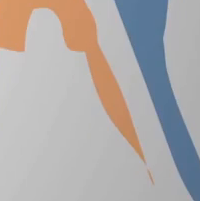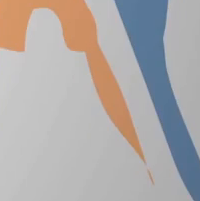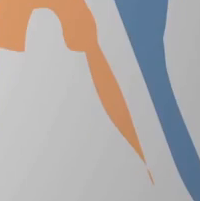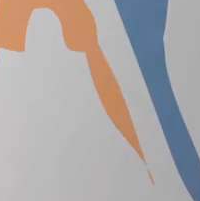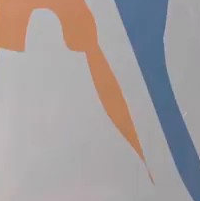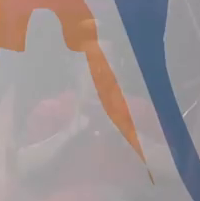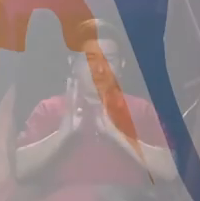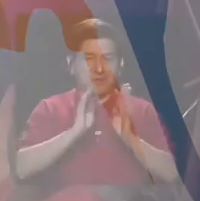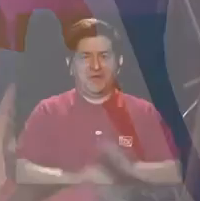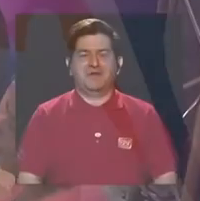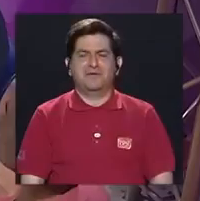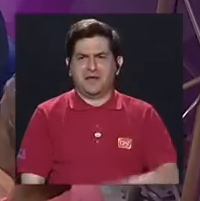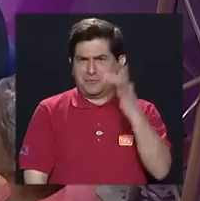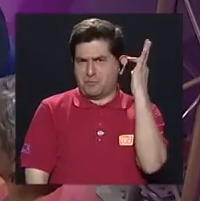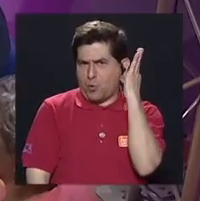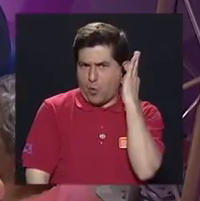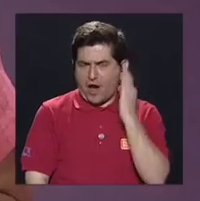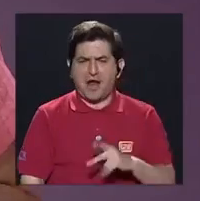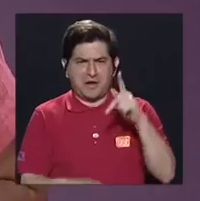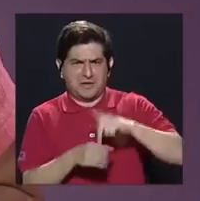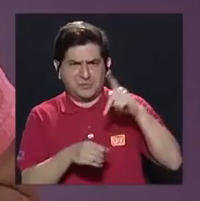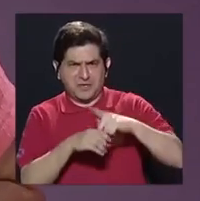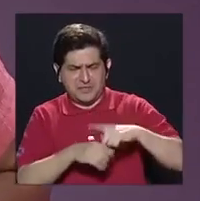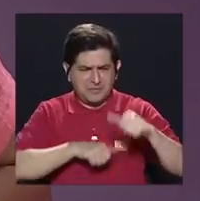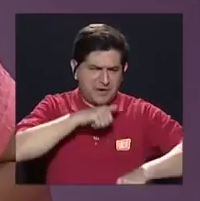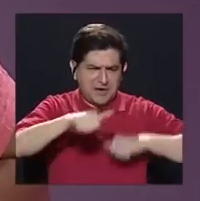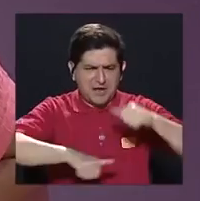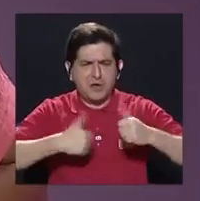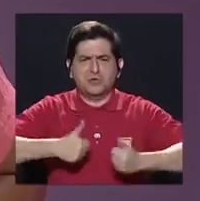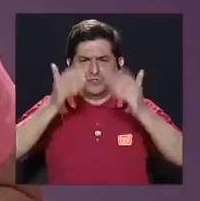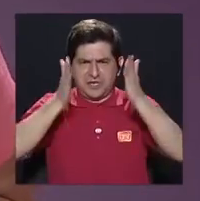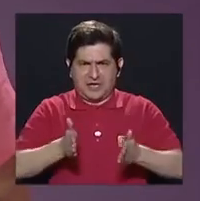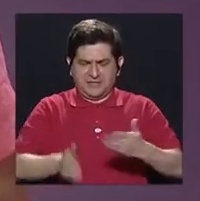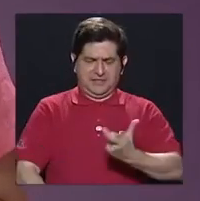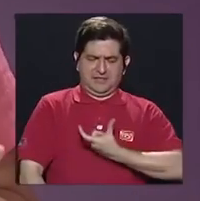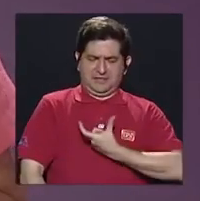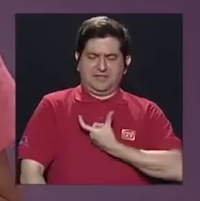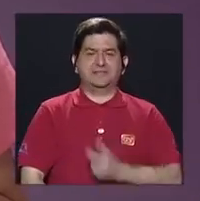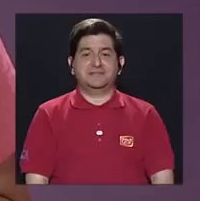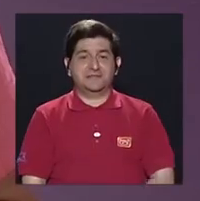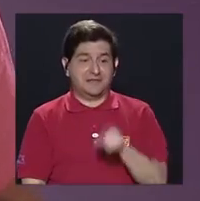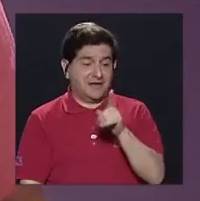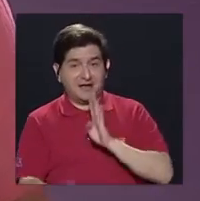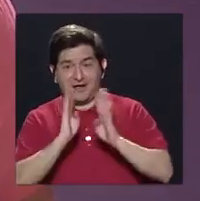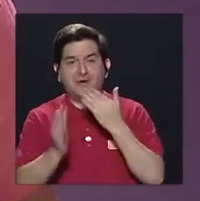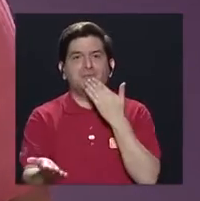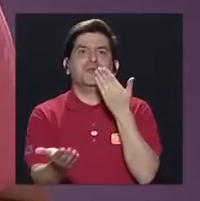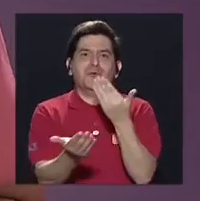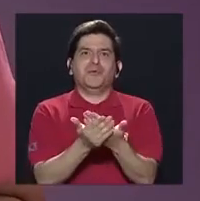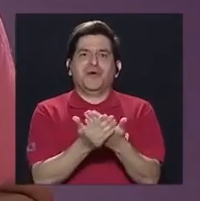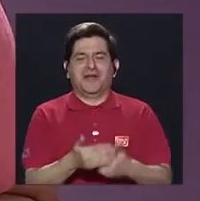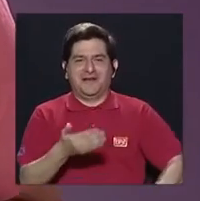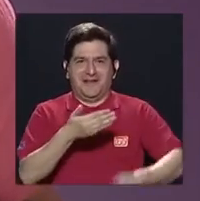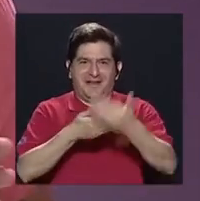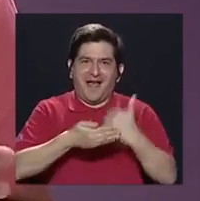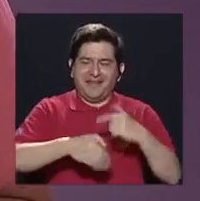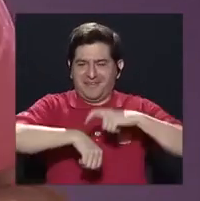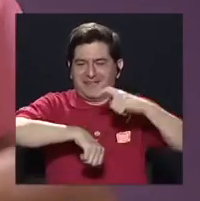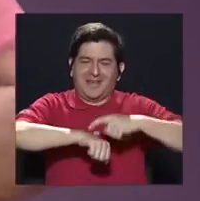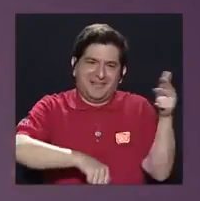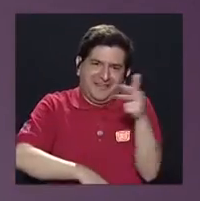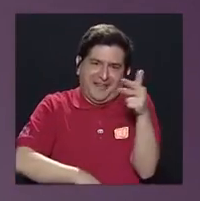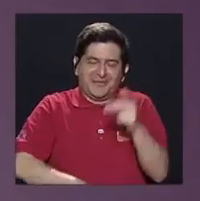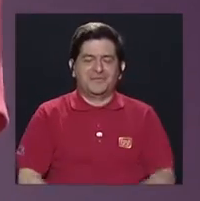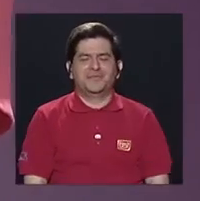Seguimos conversando sobre las mujeres que van en lucha por las alcaldías. ¿Verdad? Aquí la conversación es buenísima, fuera de cámaras. Bueno,